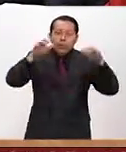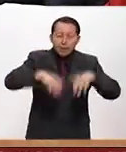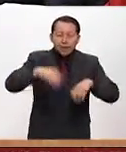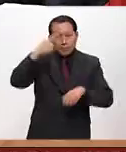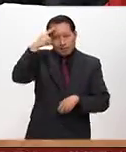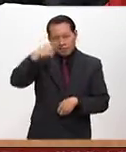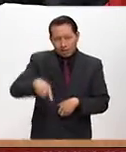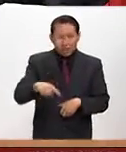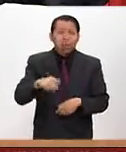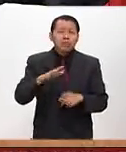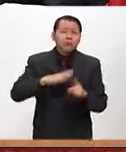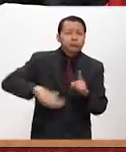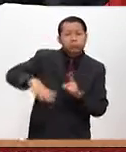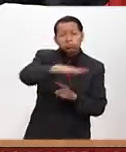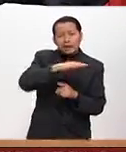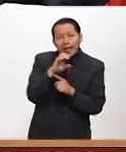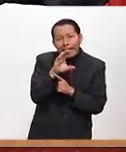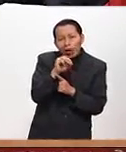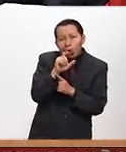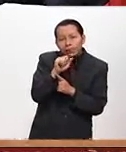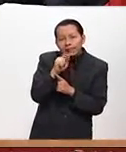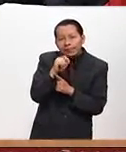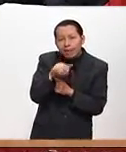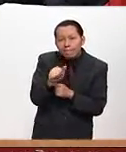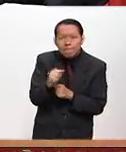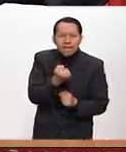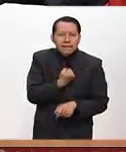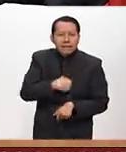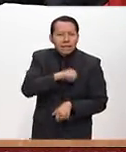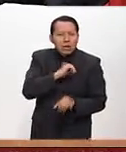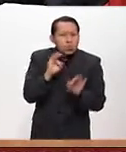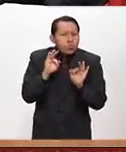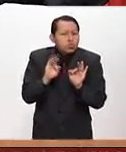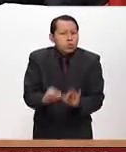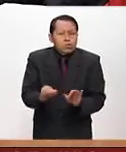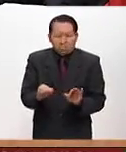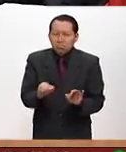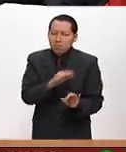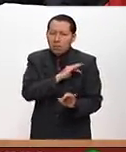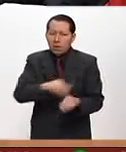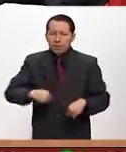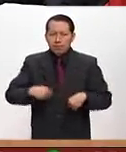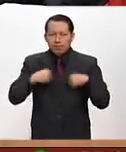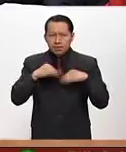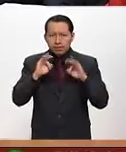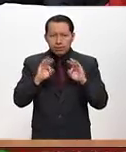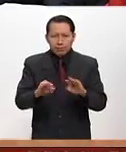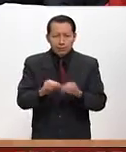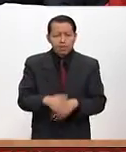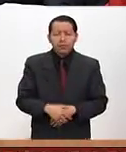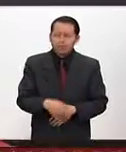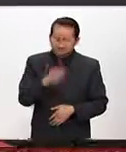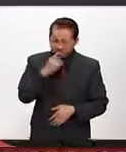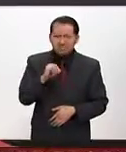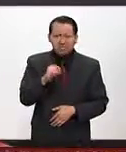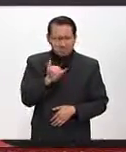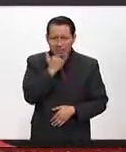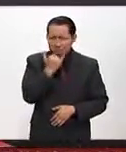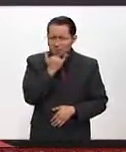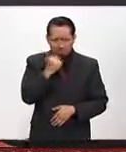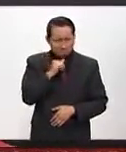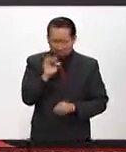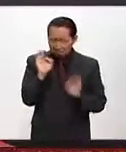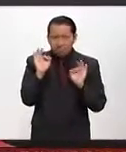tengamos un ecosistema saludable y habitable. No, y sí, y no está equivocado, porque justamente